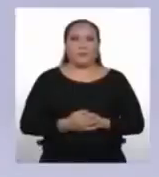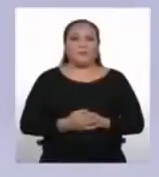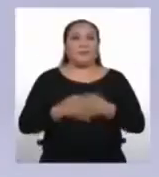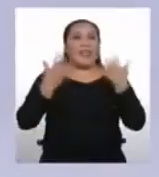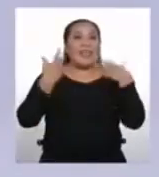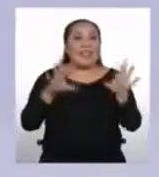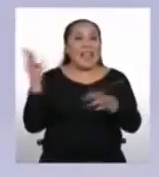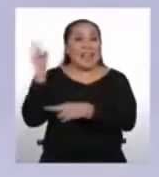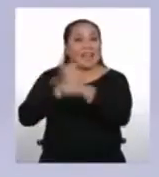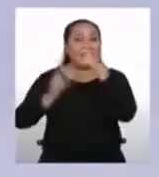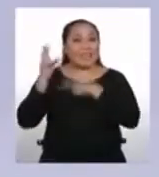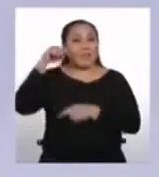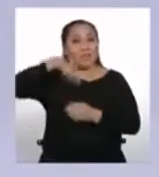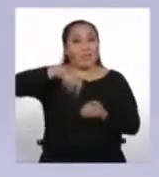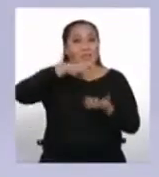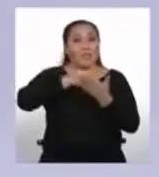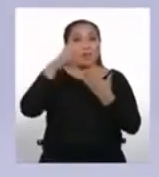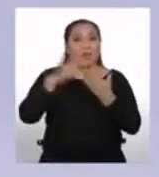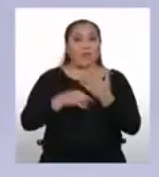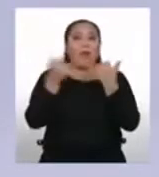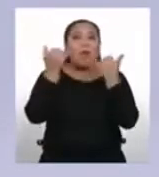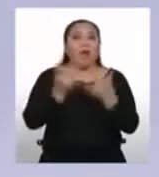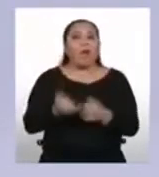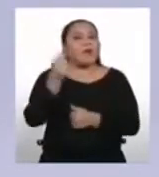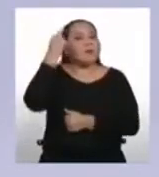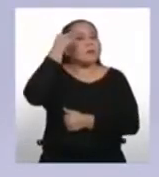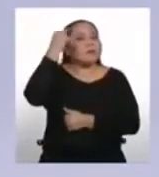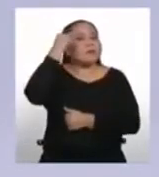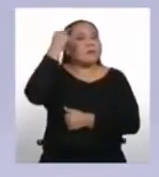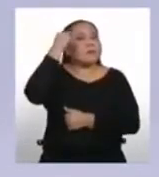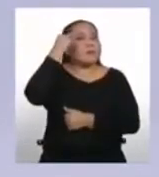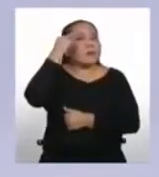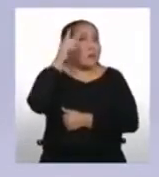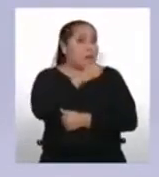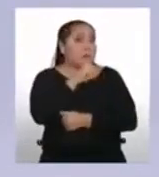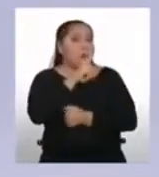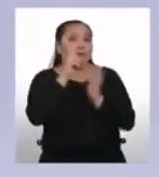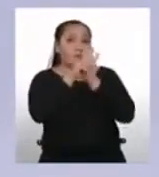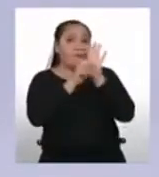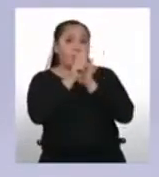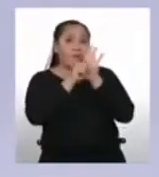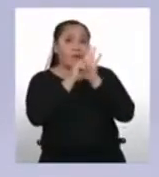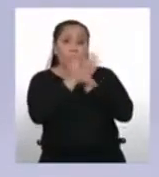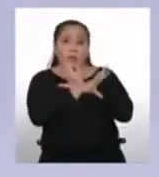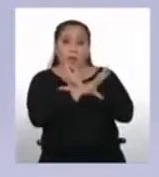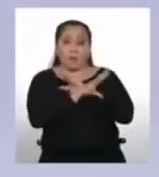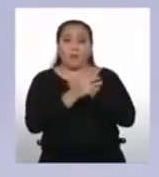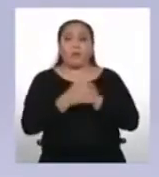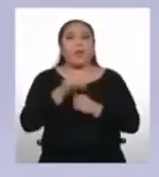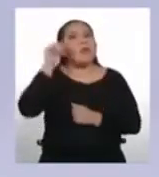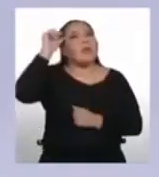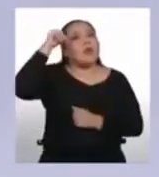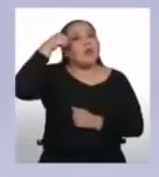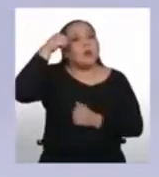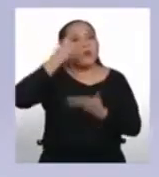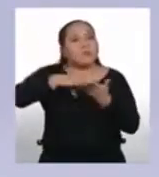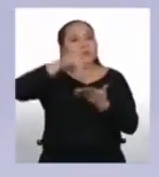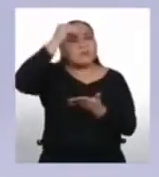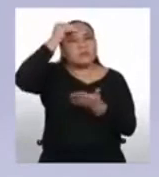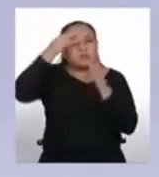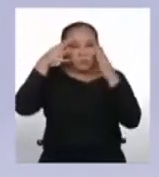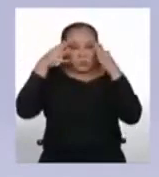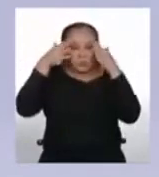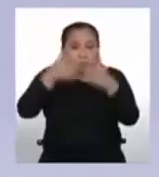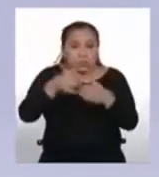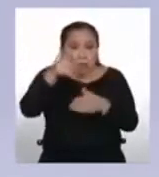Ya estamos de regreso aquí en el programa y ahora vamos a pensar en el documental que hemos visto hace unos minutos. Recuerda que el aprendizaje principal que